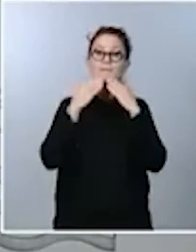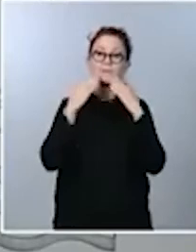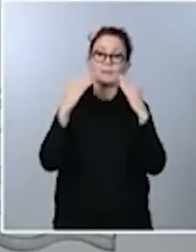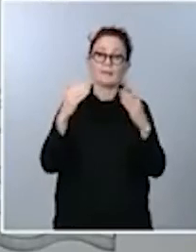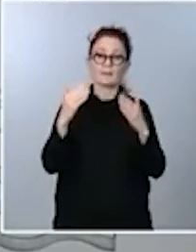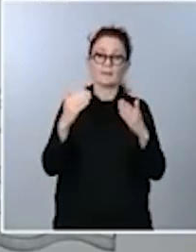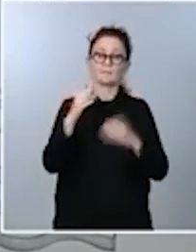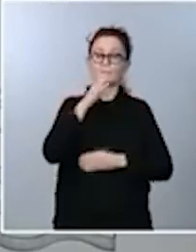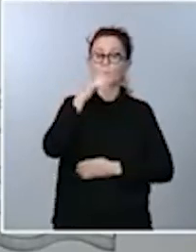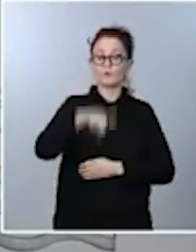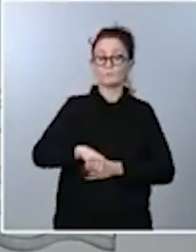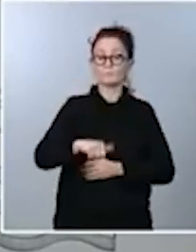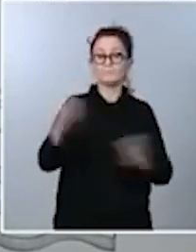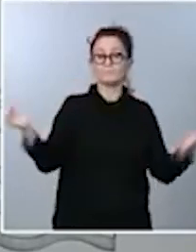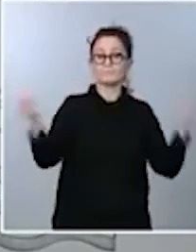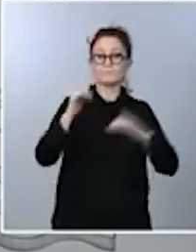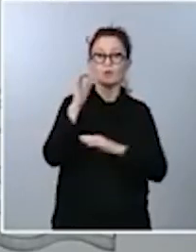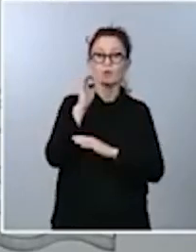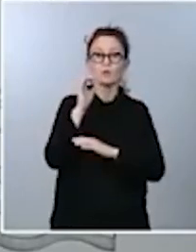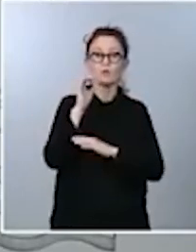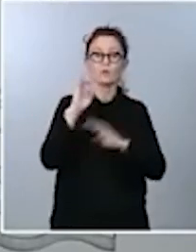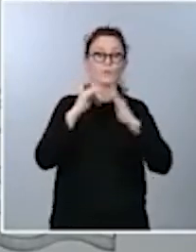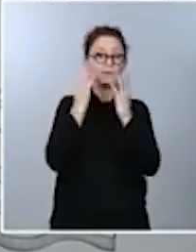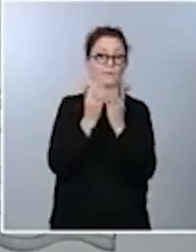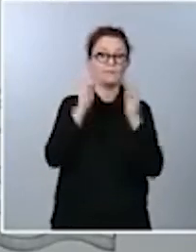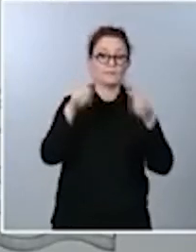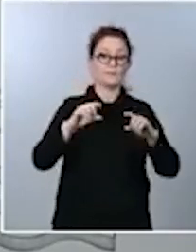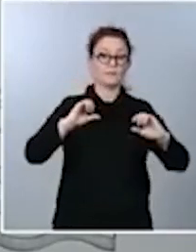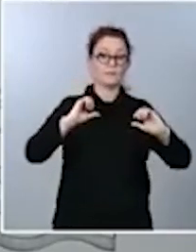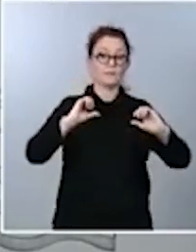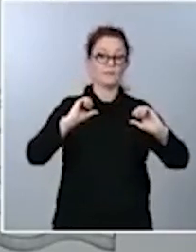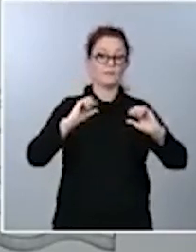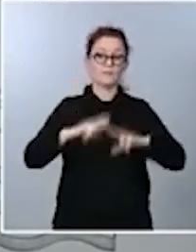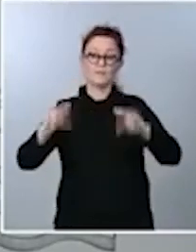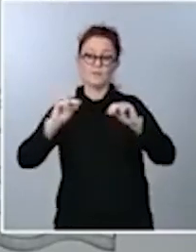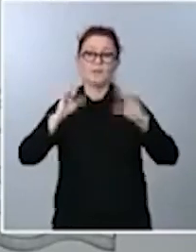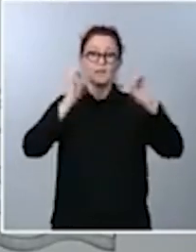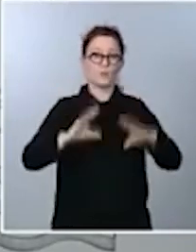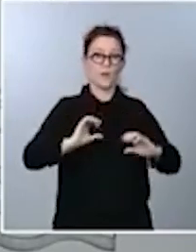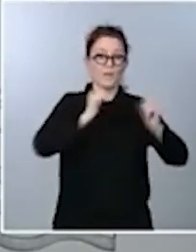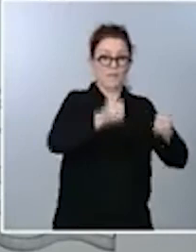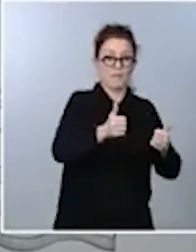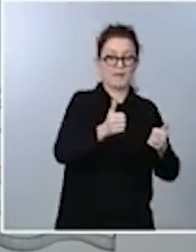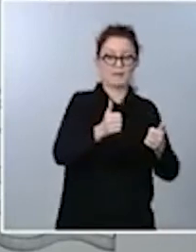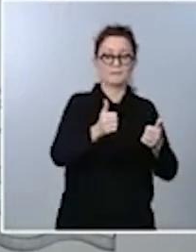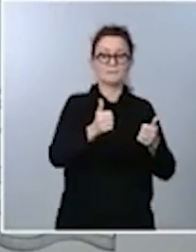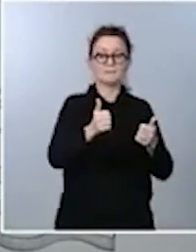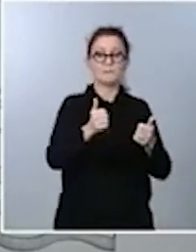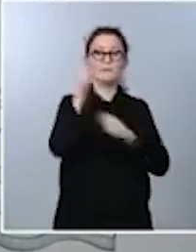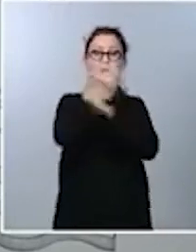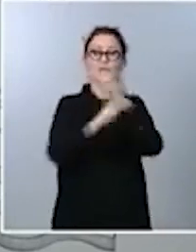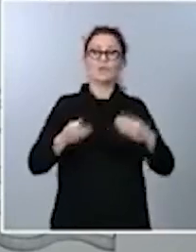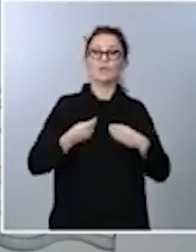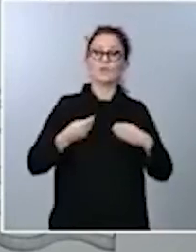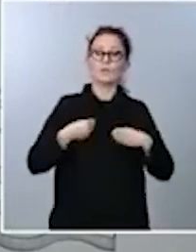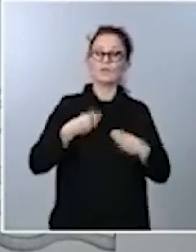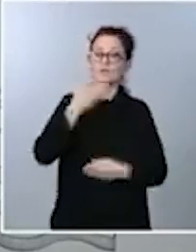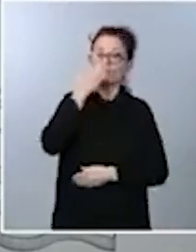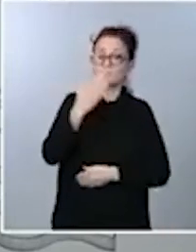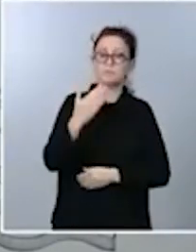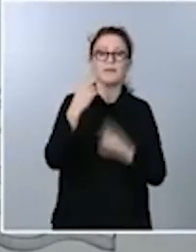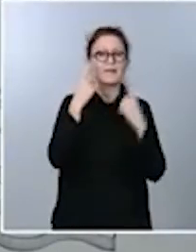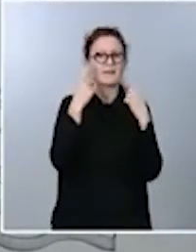comparecencia y terminar, como hemos empezado, transmitiéndole a los ciudadanos la necesidad crítica de que se